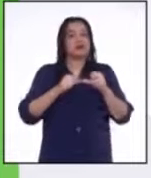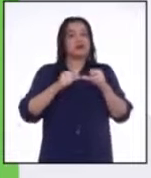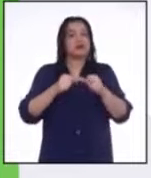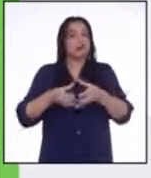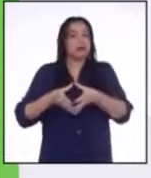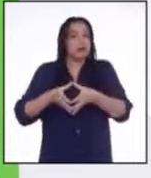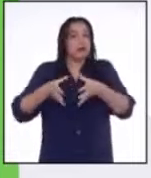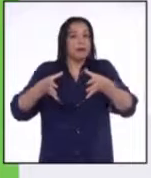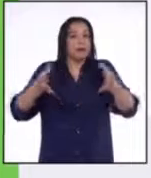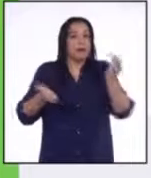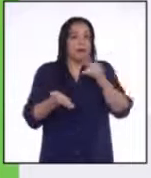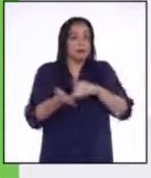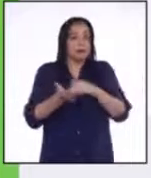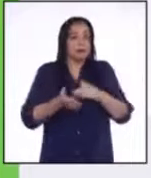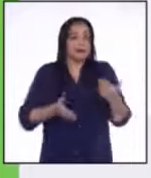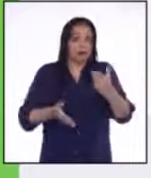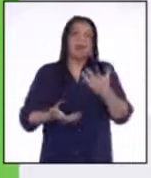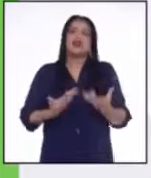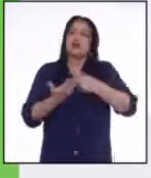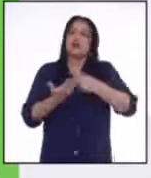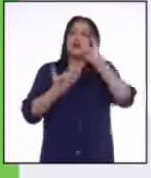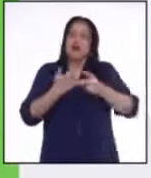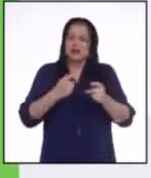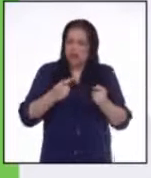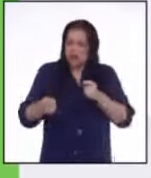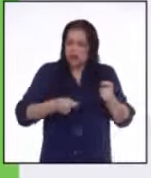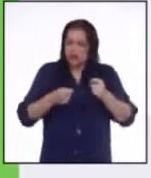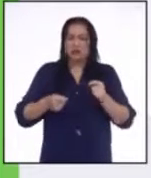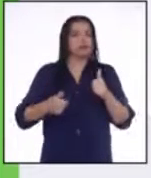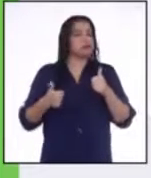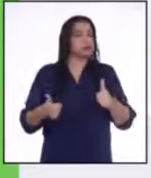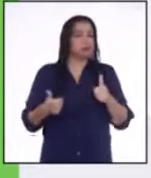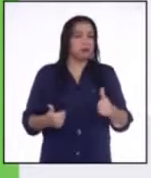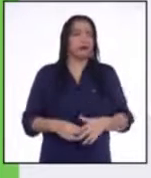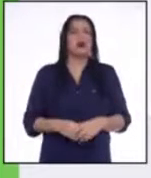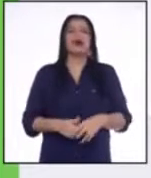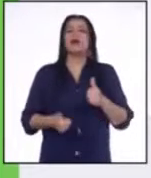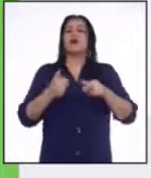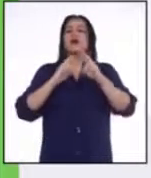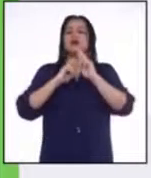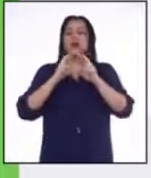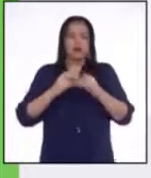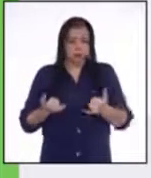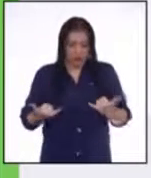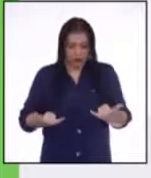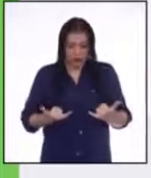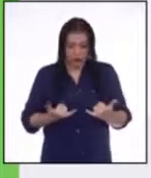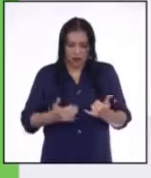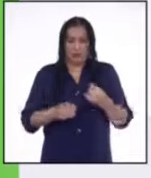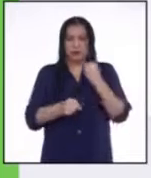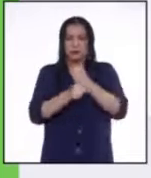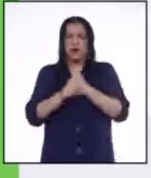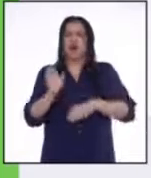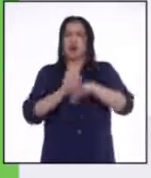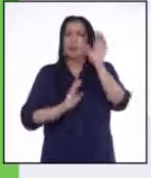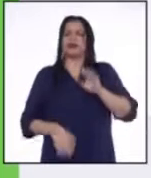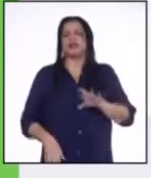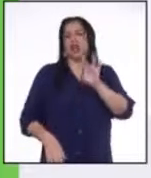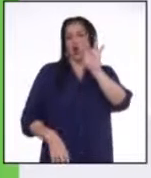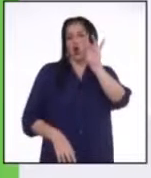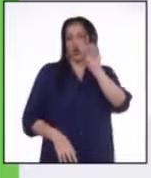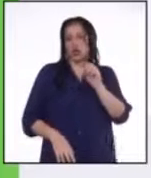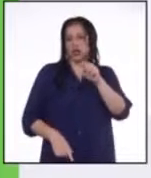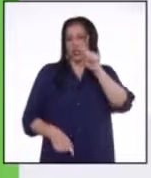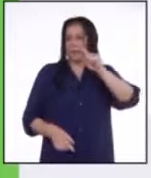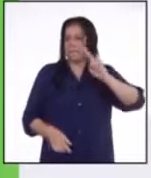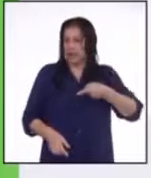produciendo esta especie. Entonces los planes de manejo son una excelente opción. Nuestro resultado, hasta la fecha hemos trabajado con más de 80 mil niños en el proceso